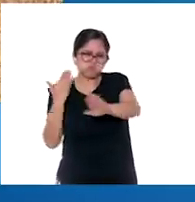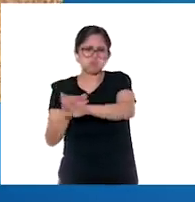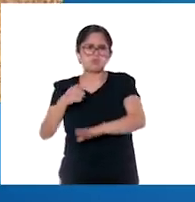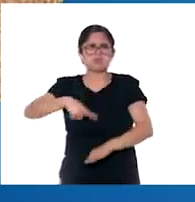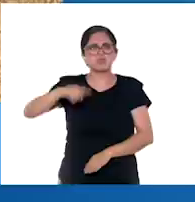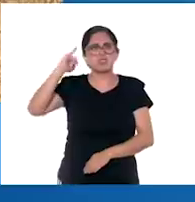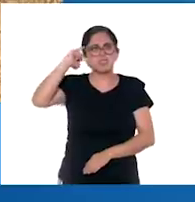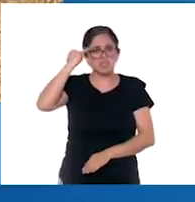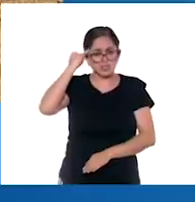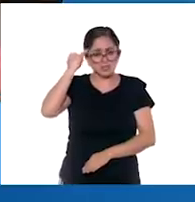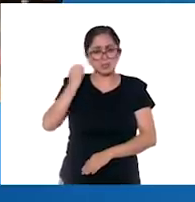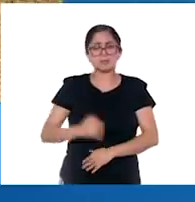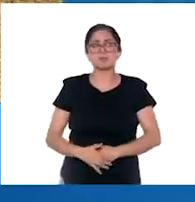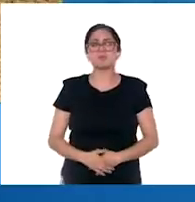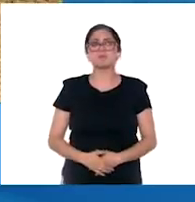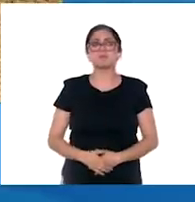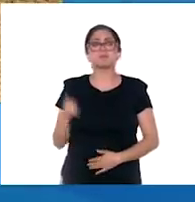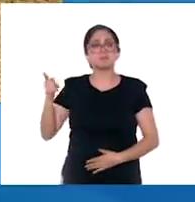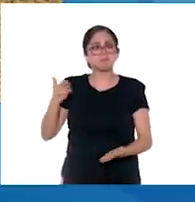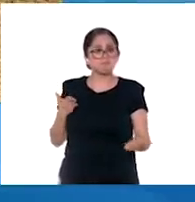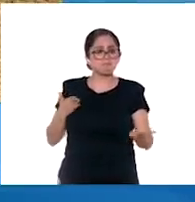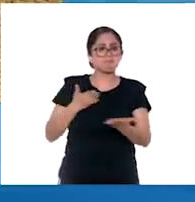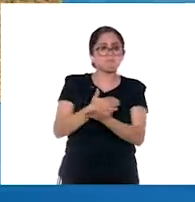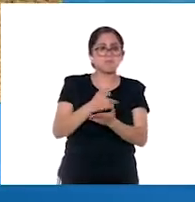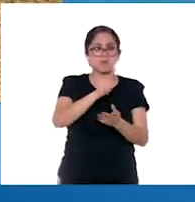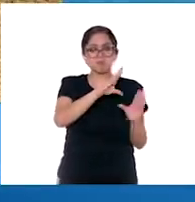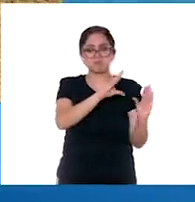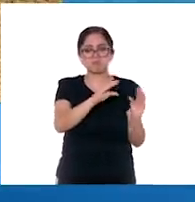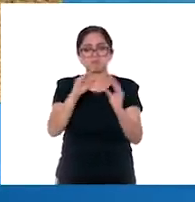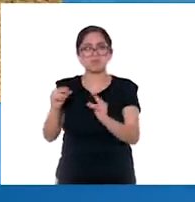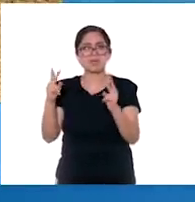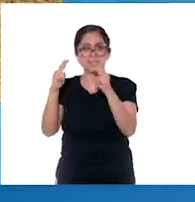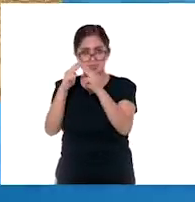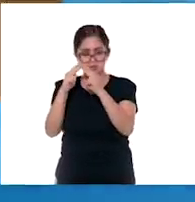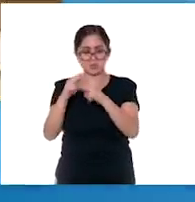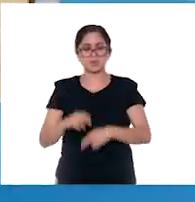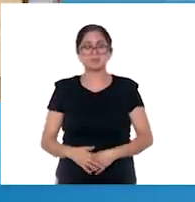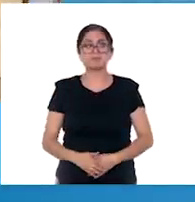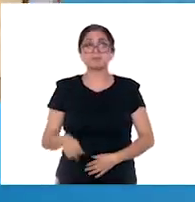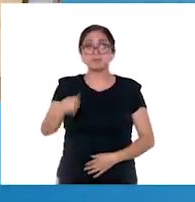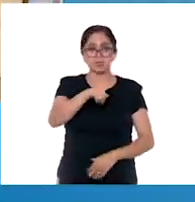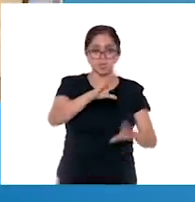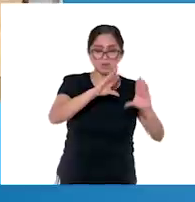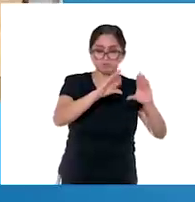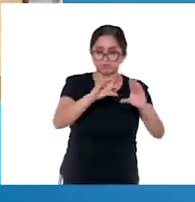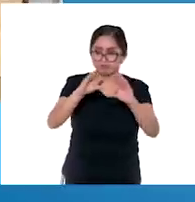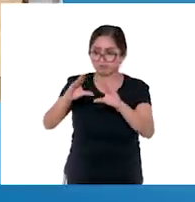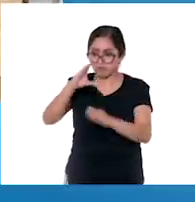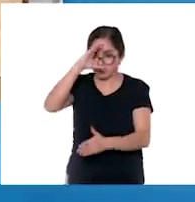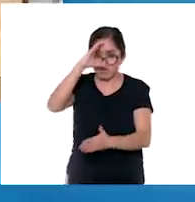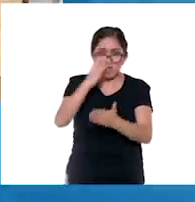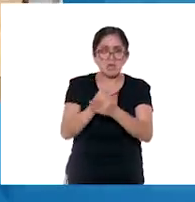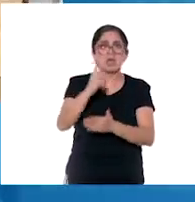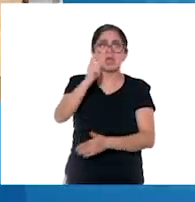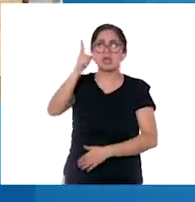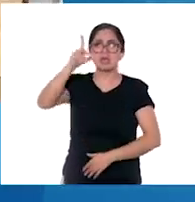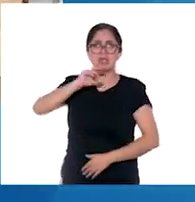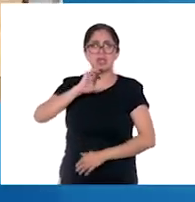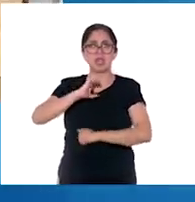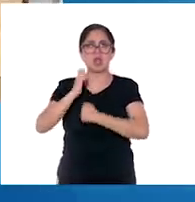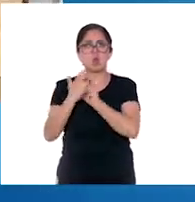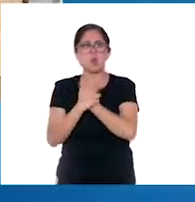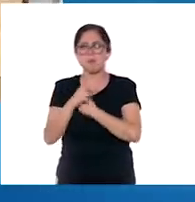La conquista religiosa La evangelización era muy importante para la monarquía española. Dado que Europa luchaba contra la expansión del